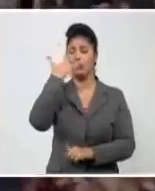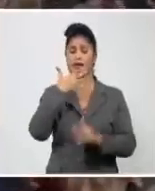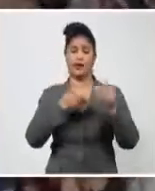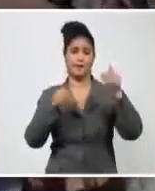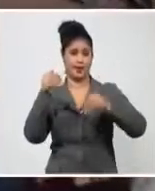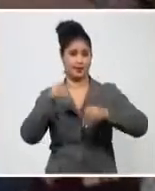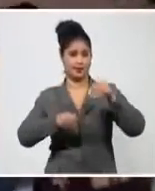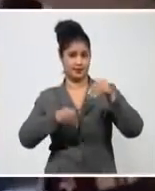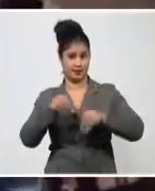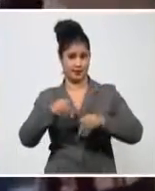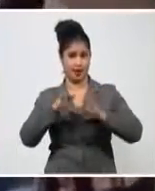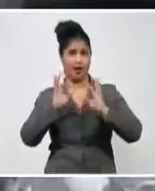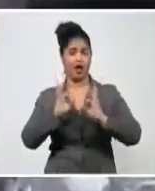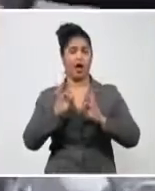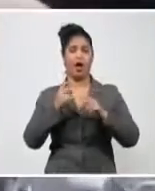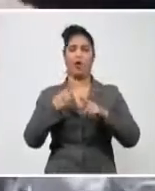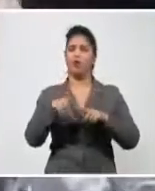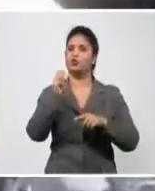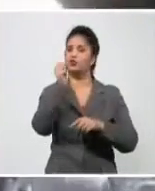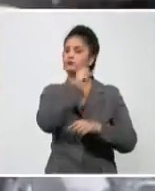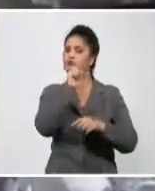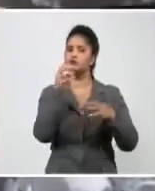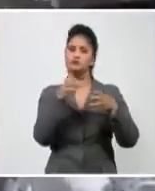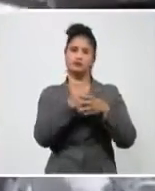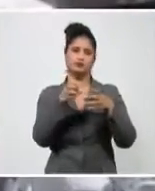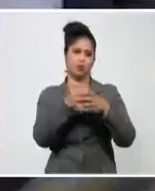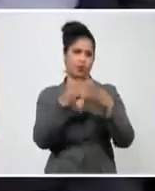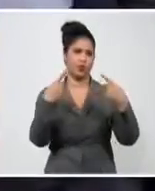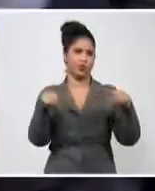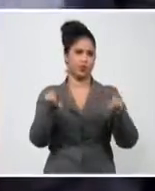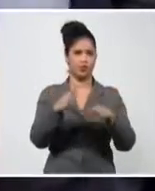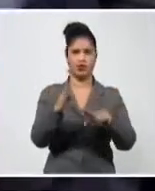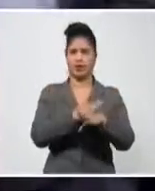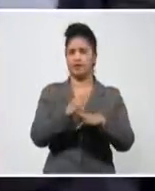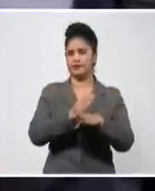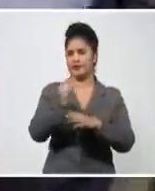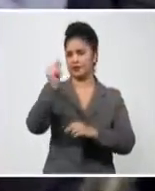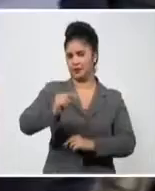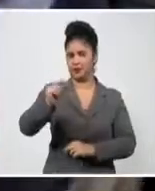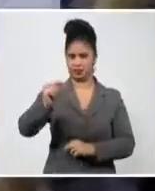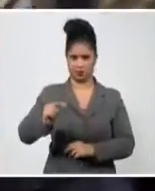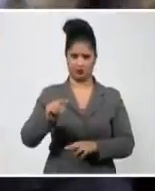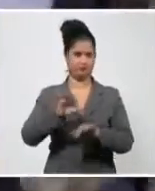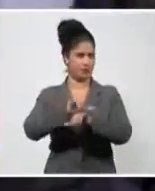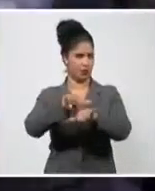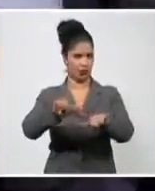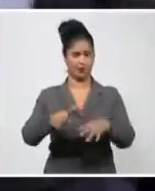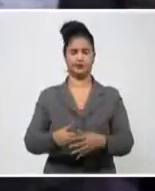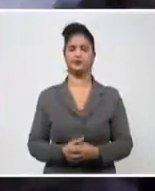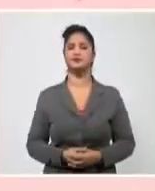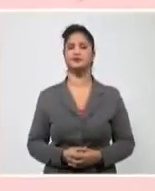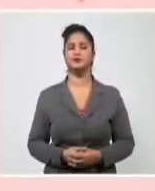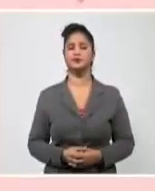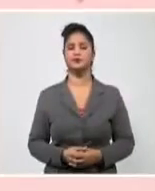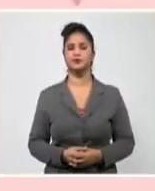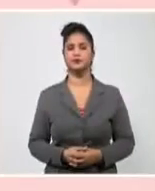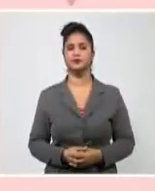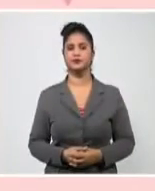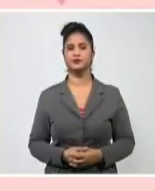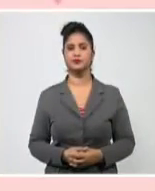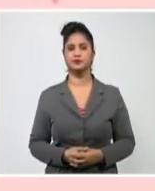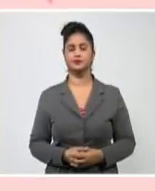House Meets Havana, Frank Fernández, Roberto Fonseca, Michelle Herrera, Orlando Valle Maraca, Ruiz López Nusa y Alejandro Falcón.